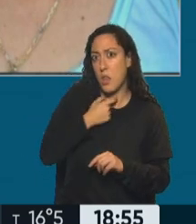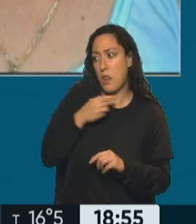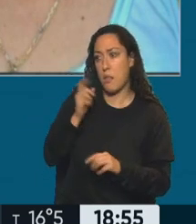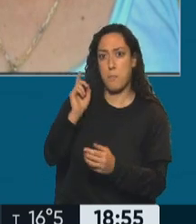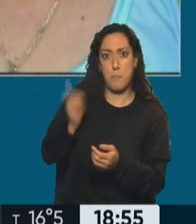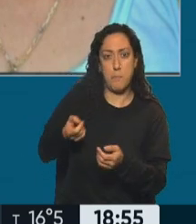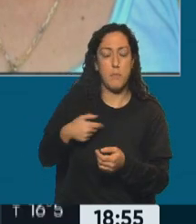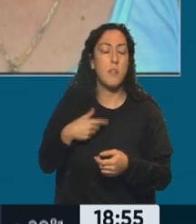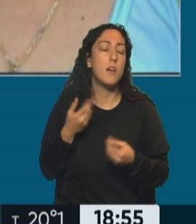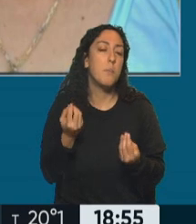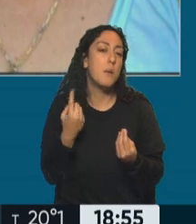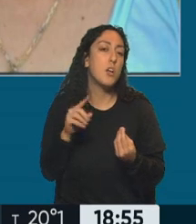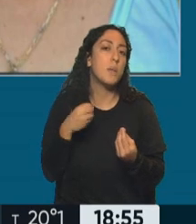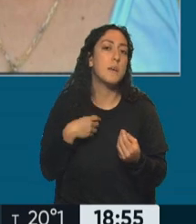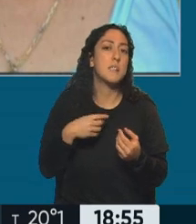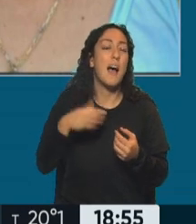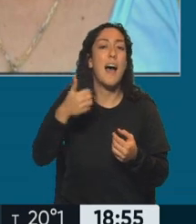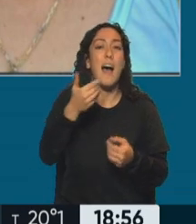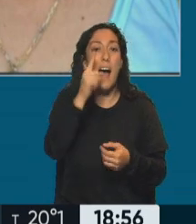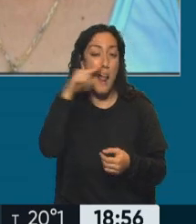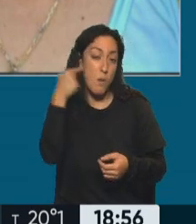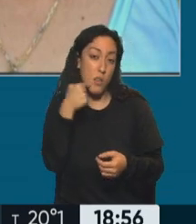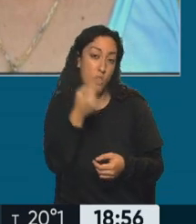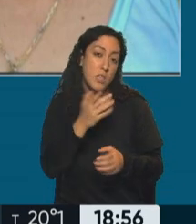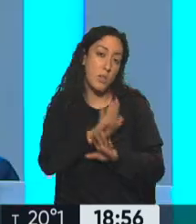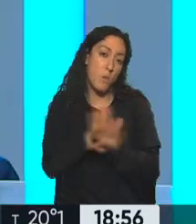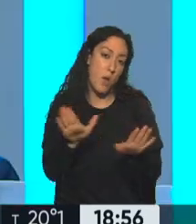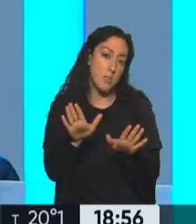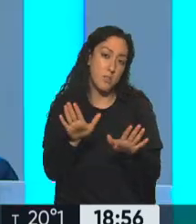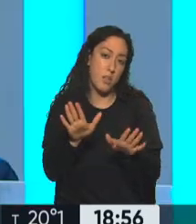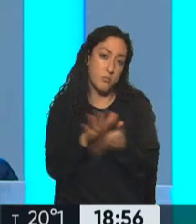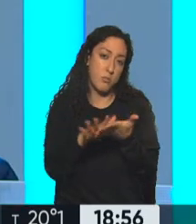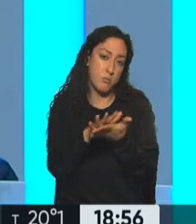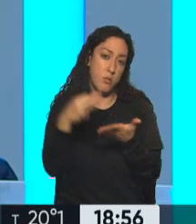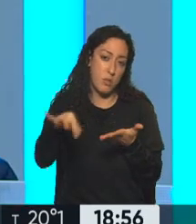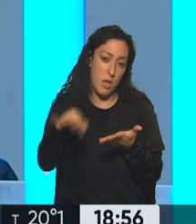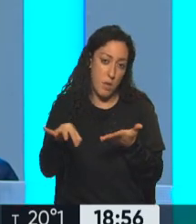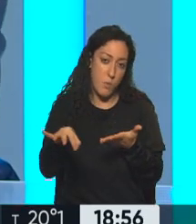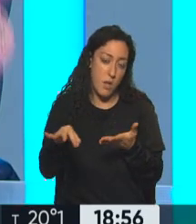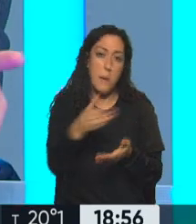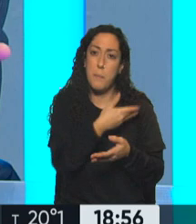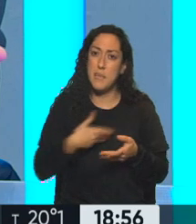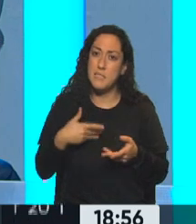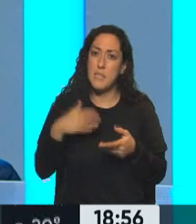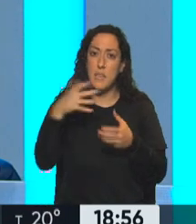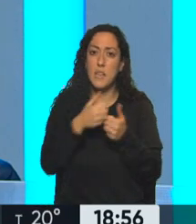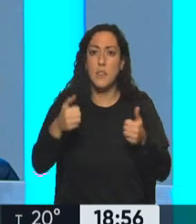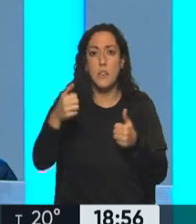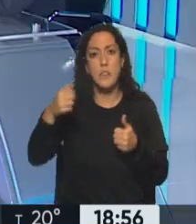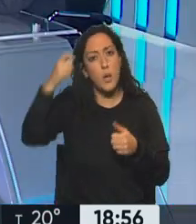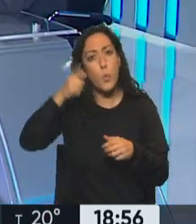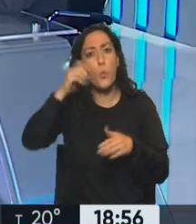Alberto Fernández le pide a la corte que empiece a corregir esta barra basada. Es el propio presidente que le pide a la corte.